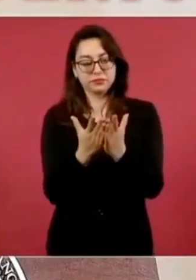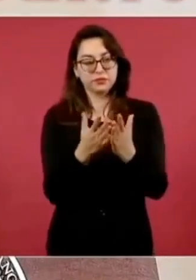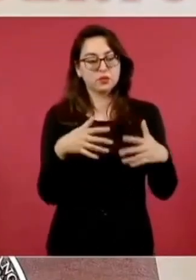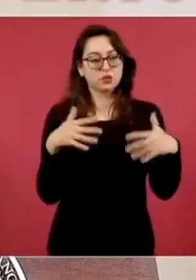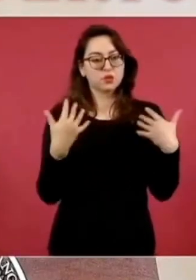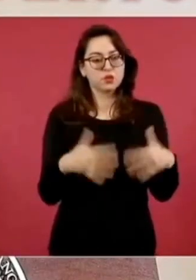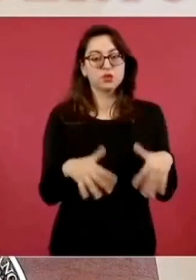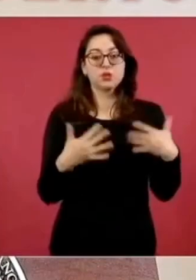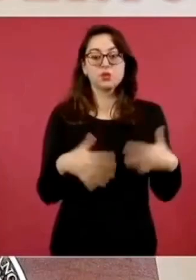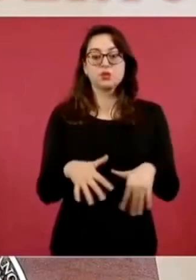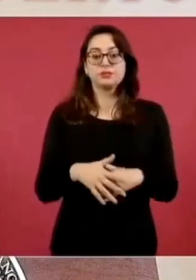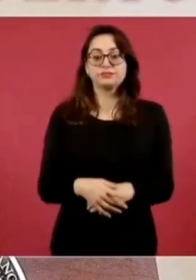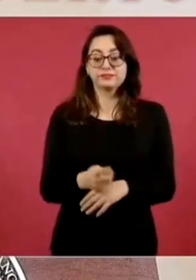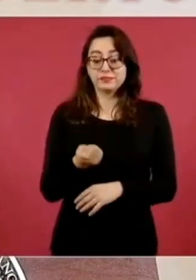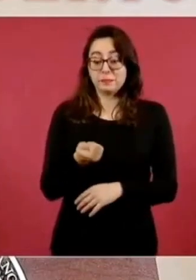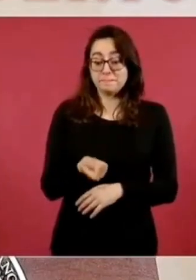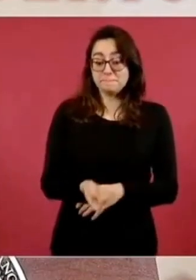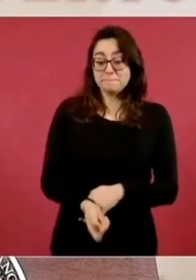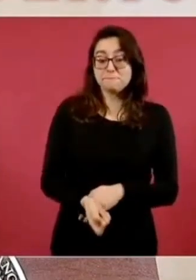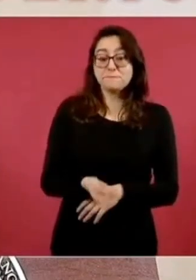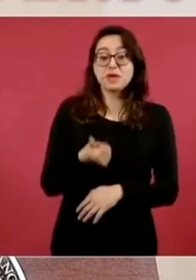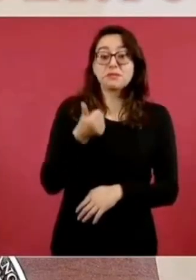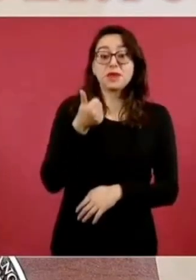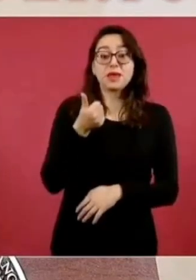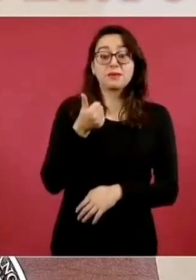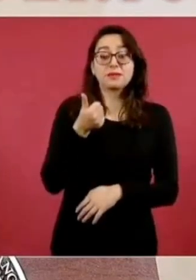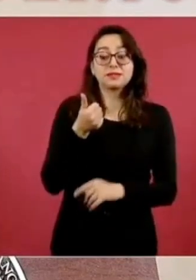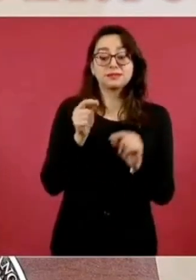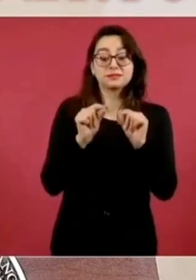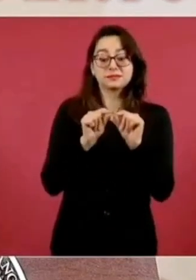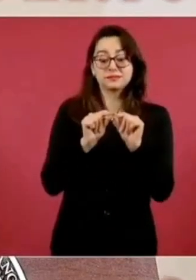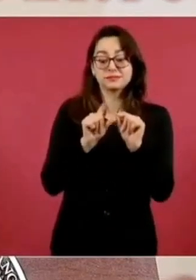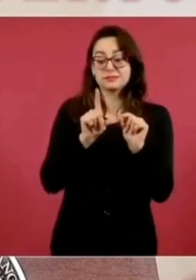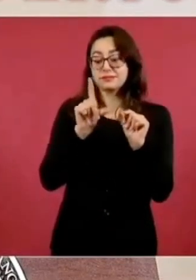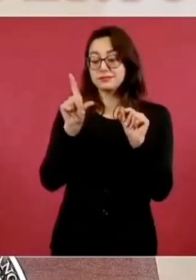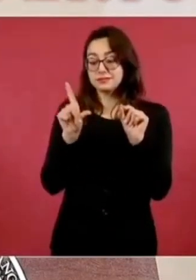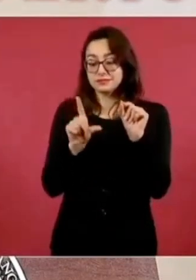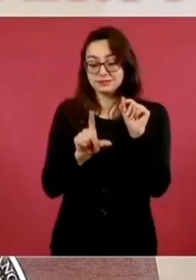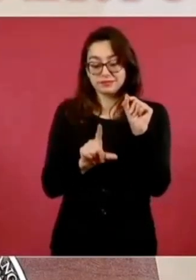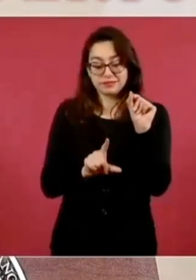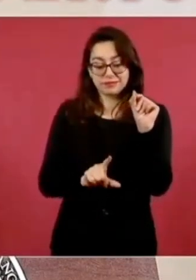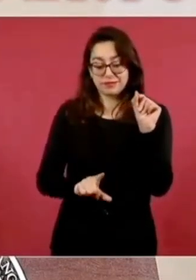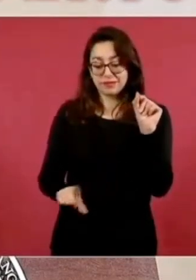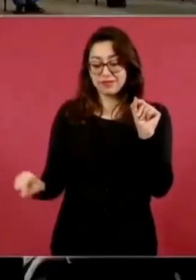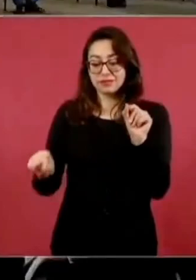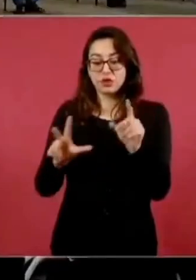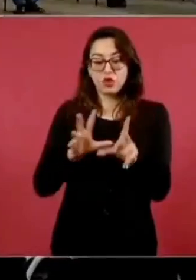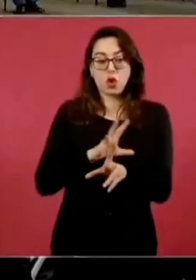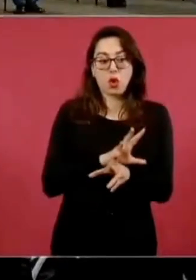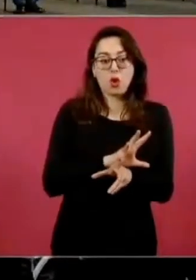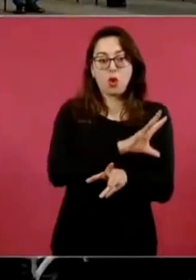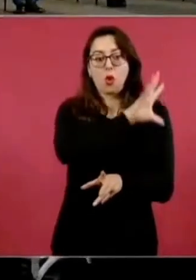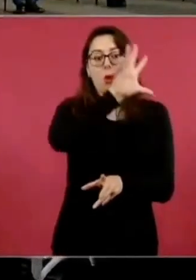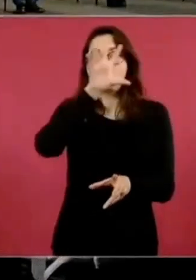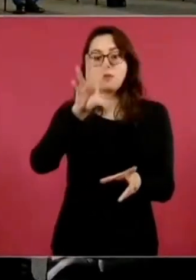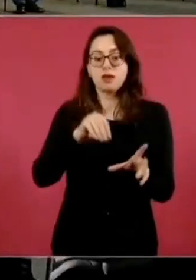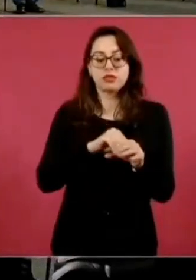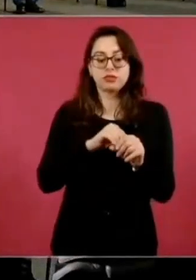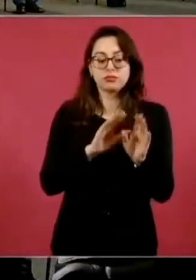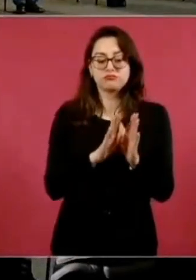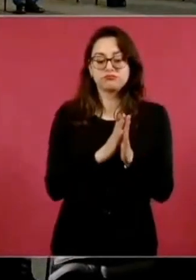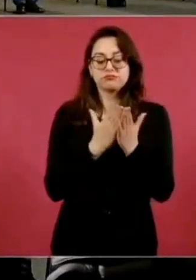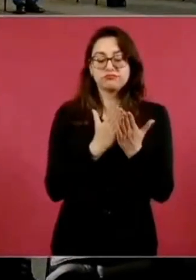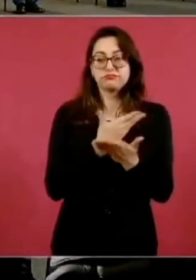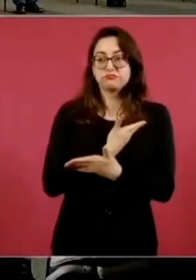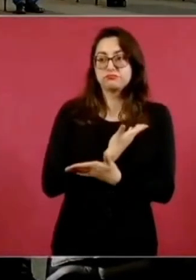que se entrega completa, de un ciclo escolar a otro, toda la colección de libros de texto de primaria y secundaria.